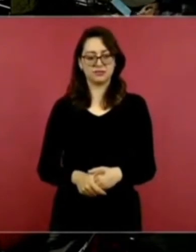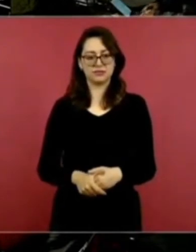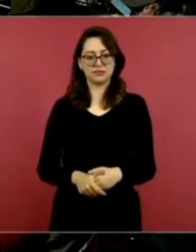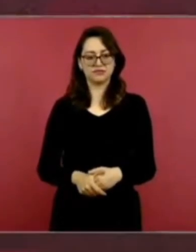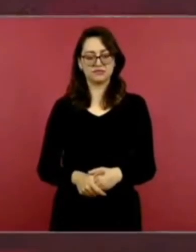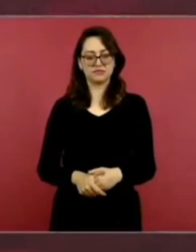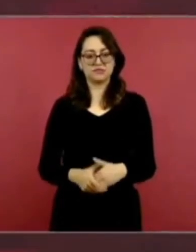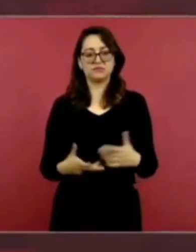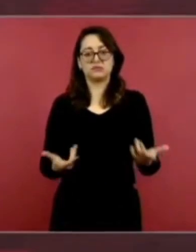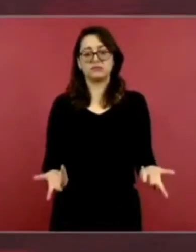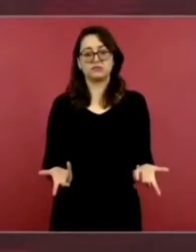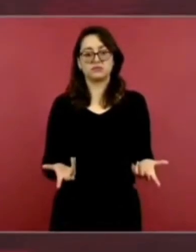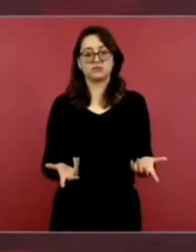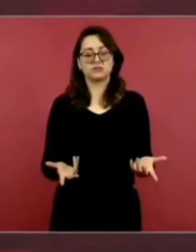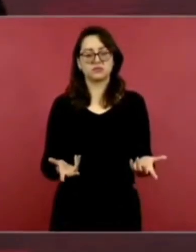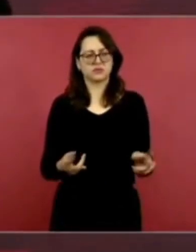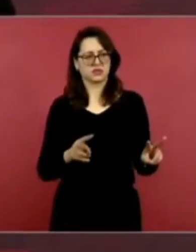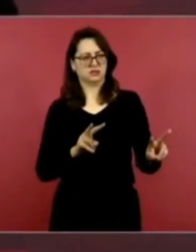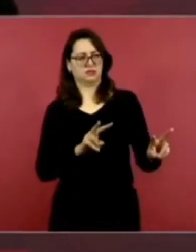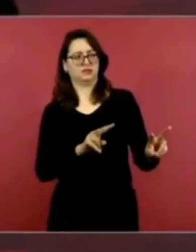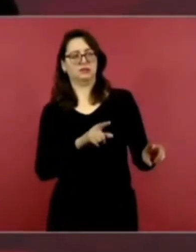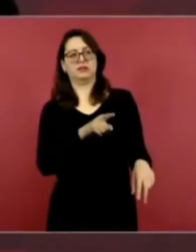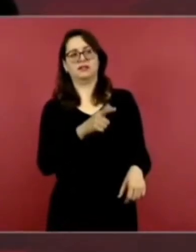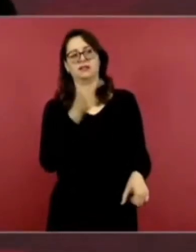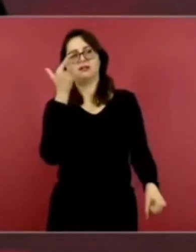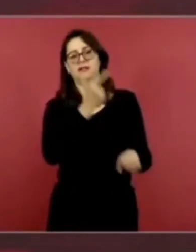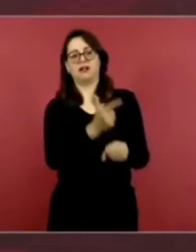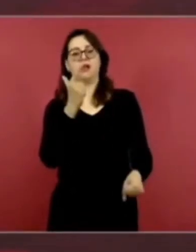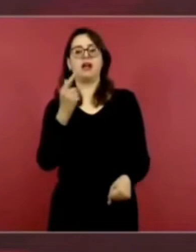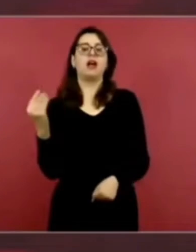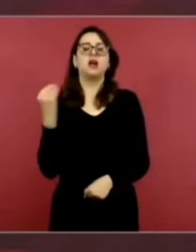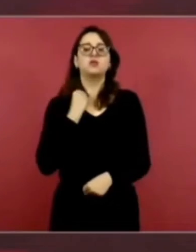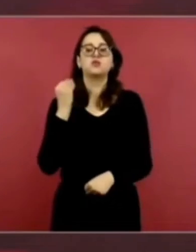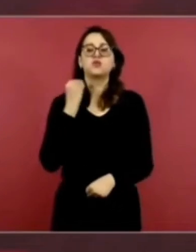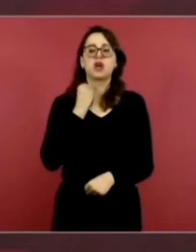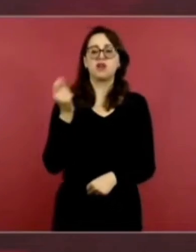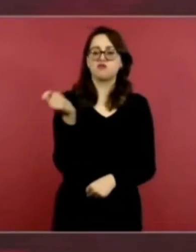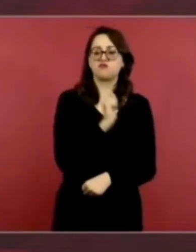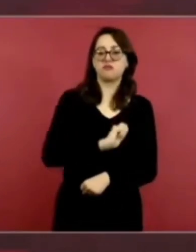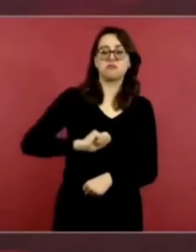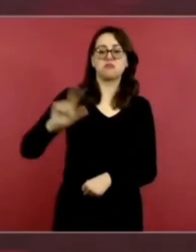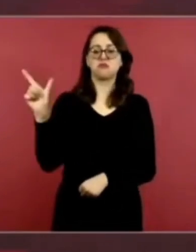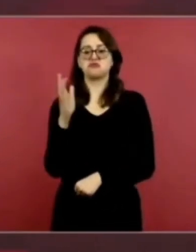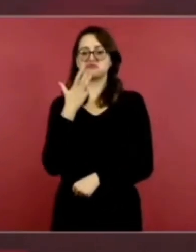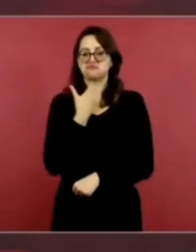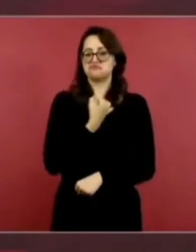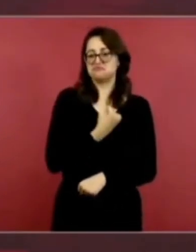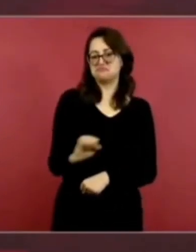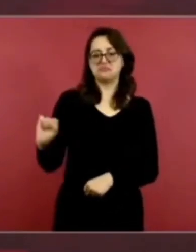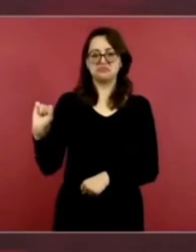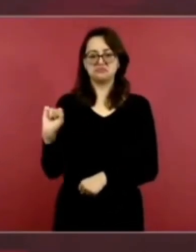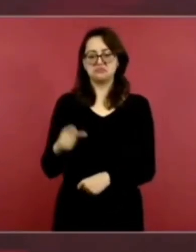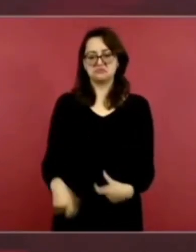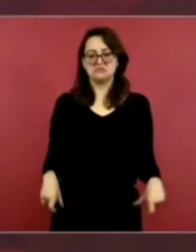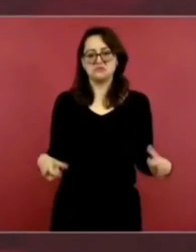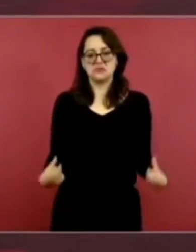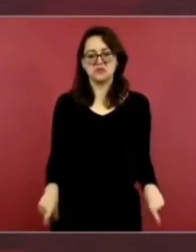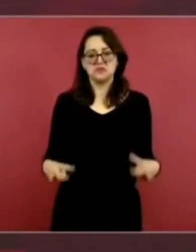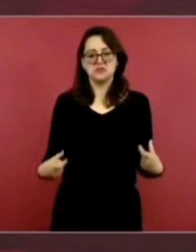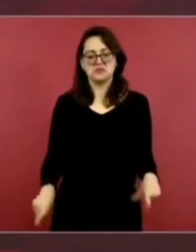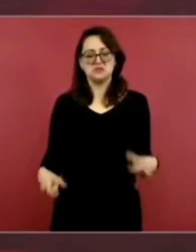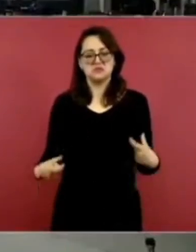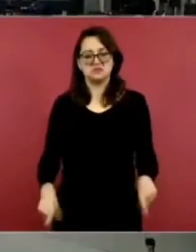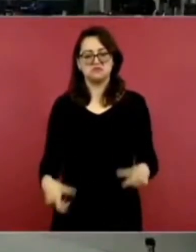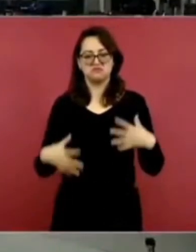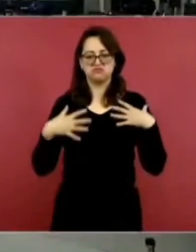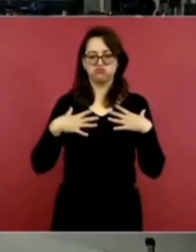a leguas. Se sabe quiénes son, por la manera como